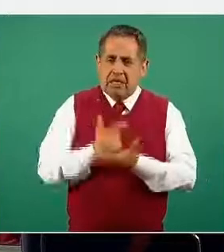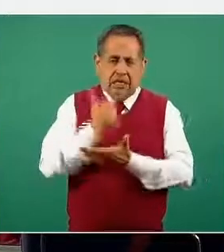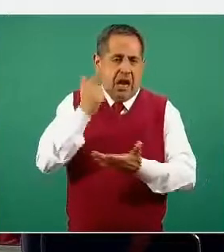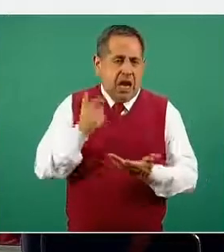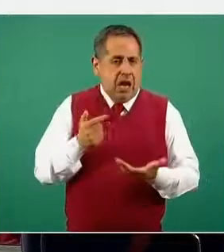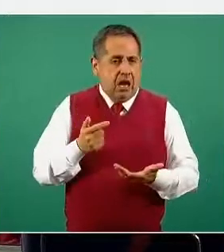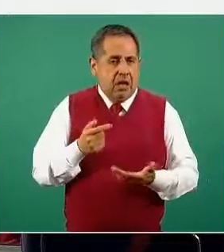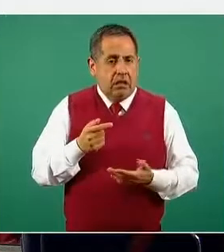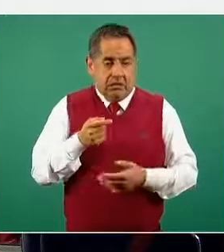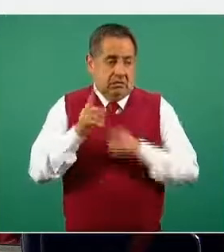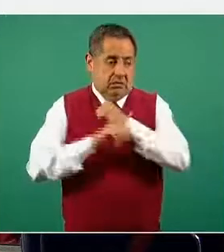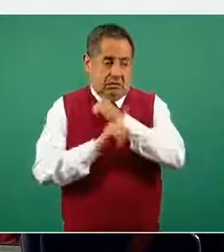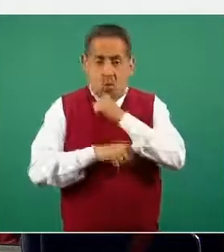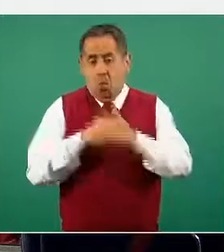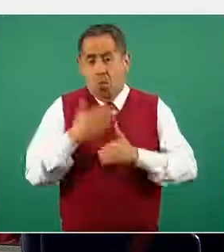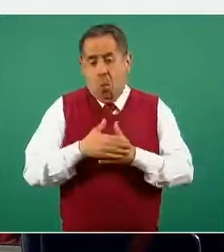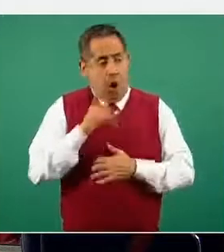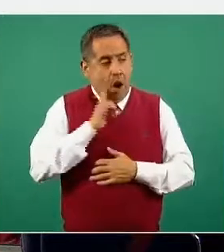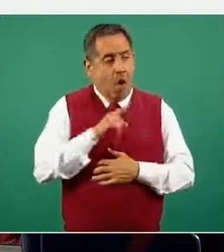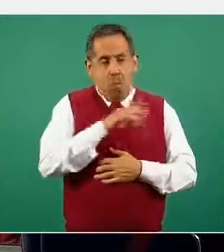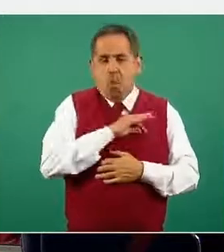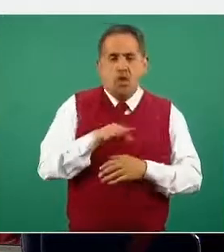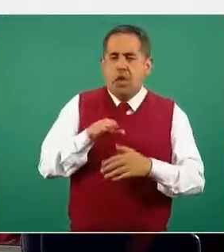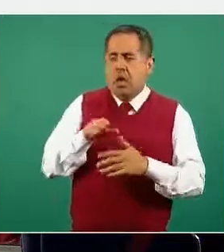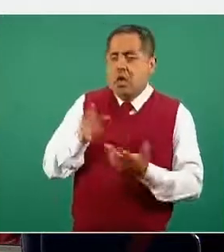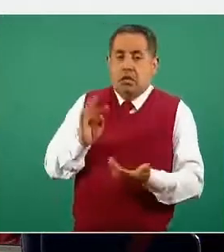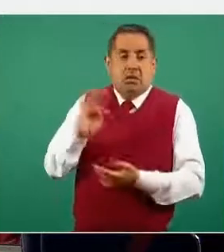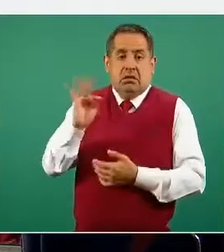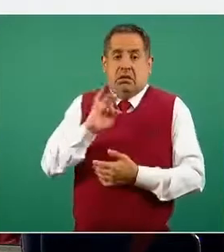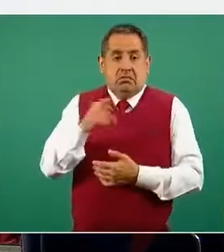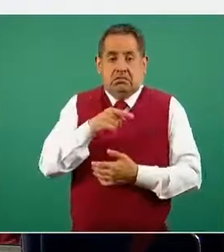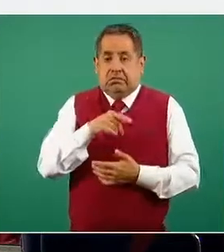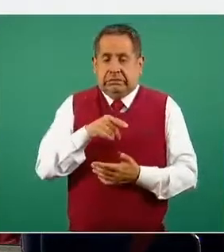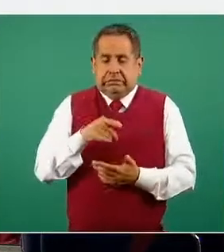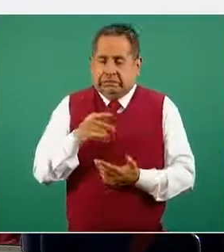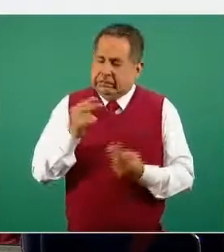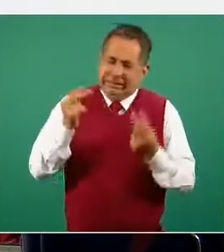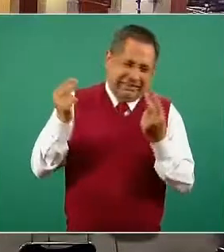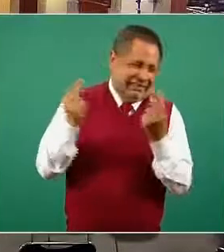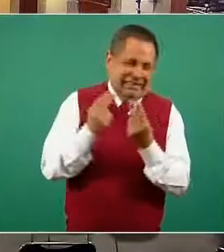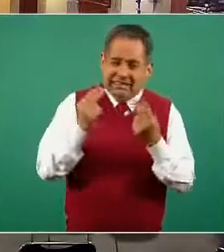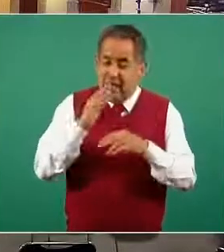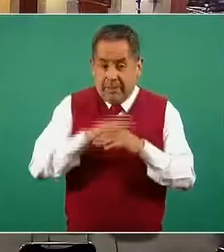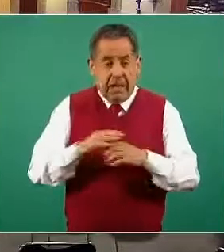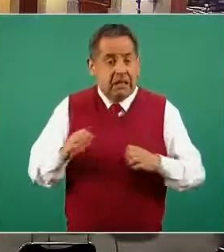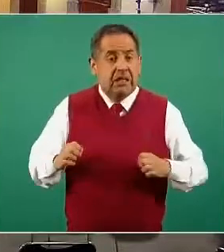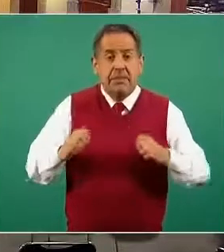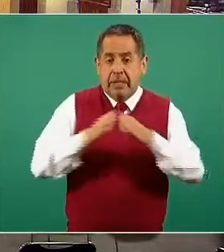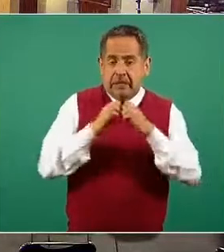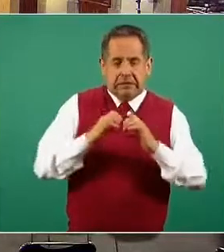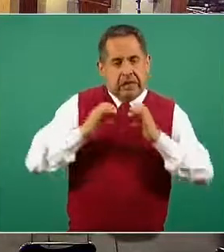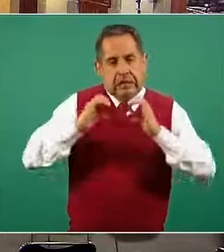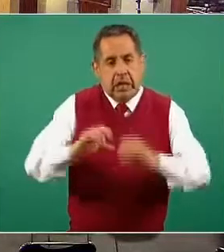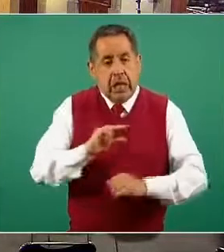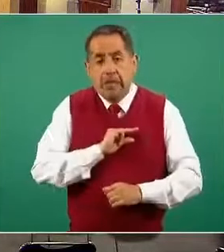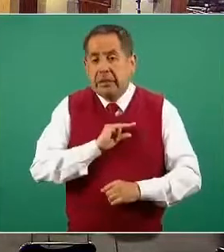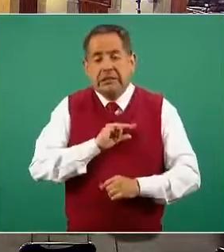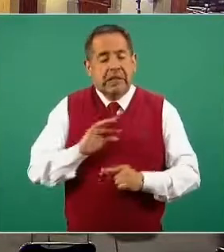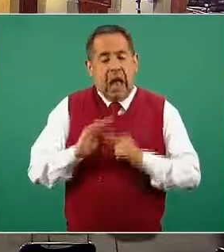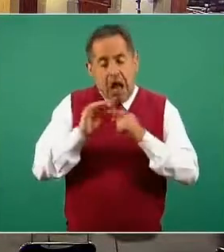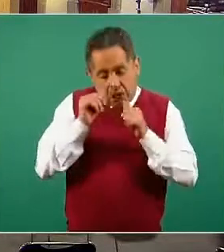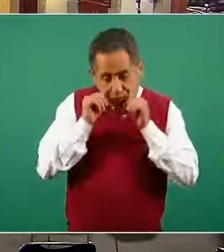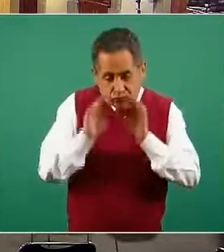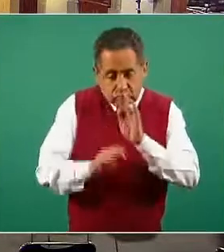una mujer embarazada sí puede tener una necesidad específica y además puede